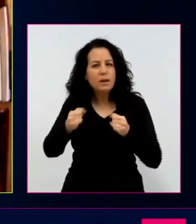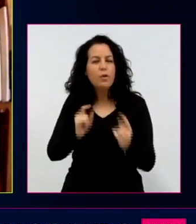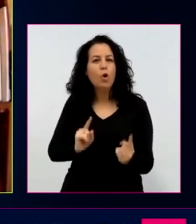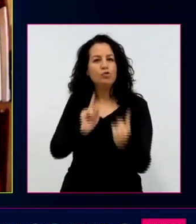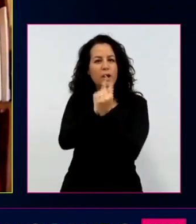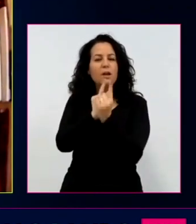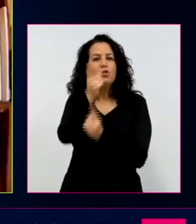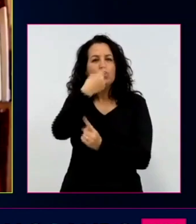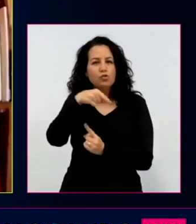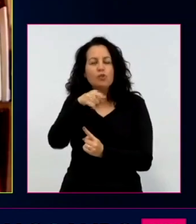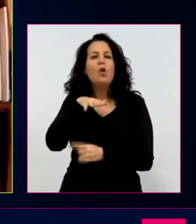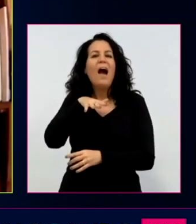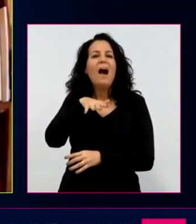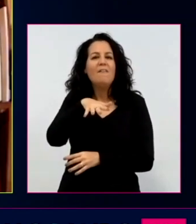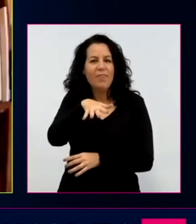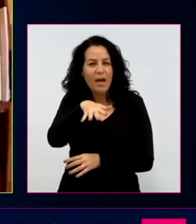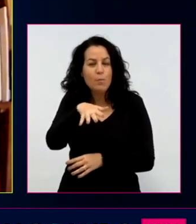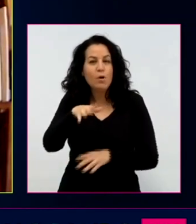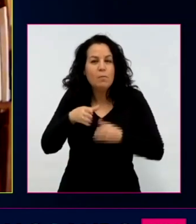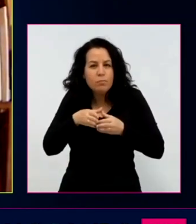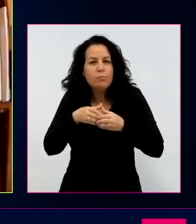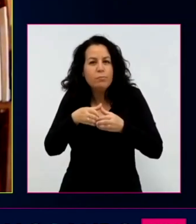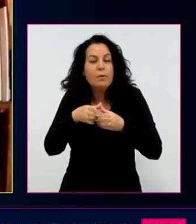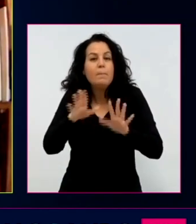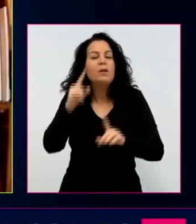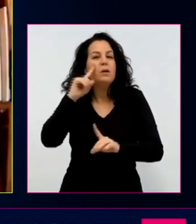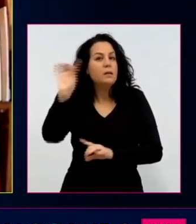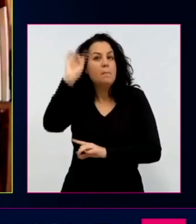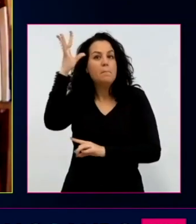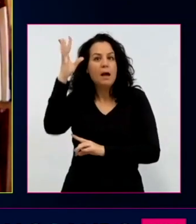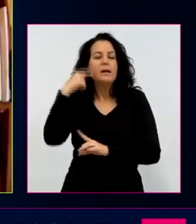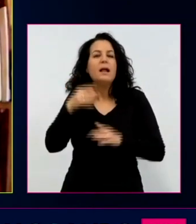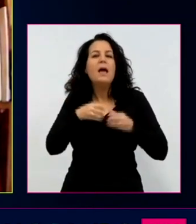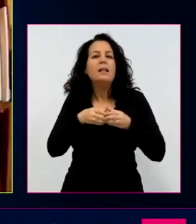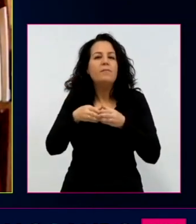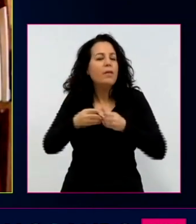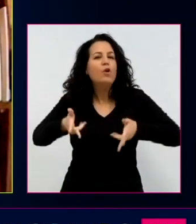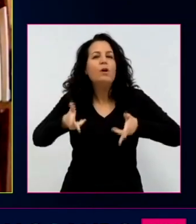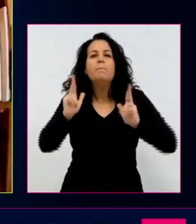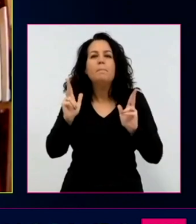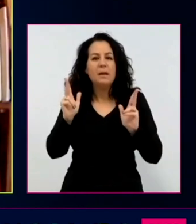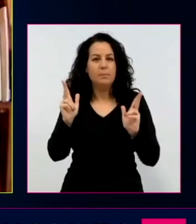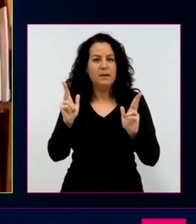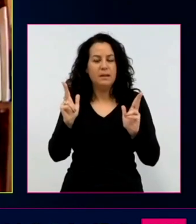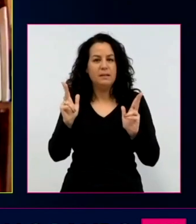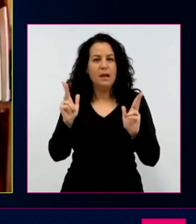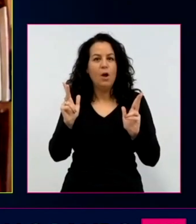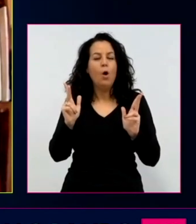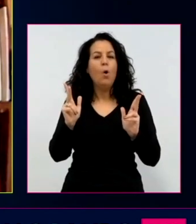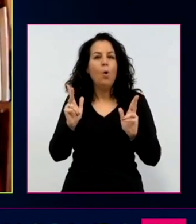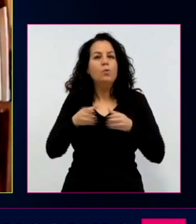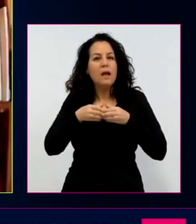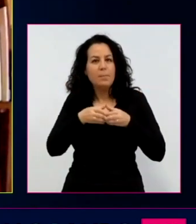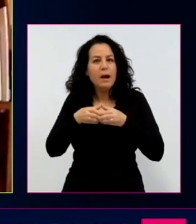pero precisamente de manera casi mágica la navegación permite a una embarcación de vela